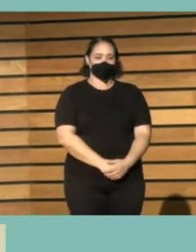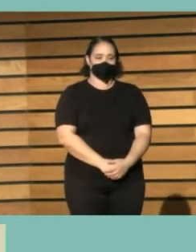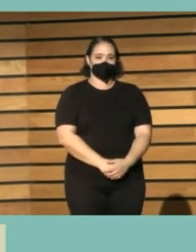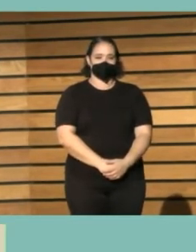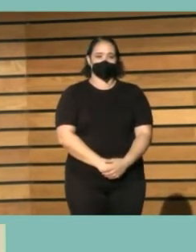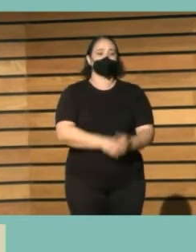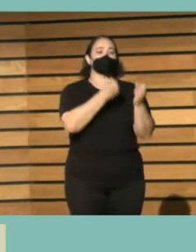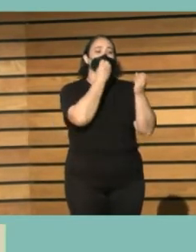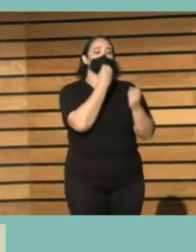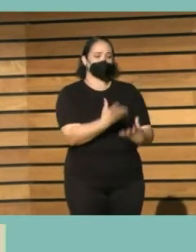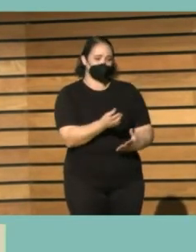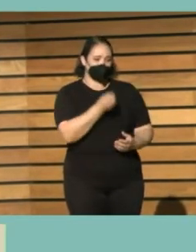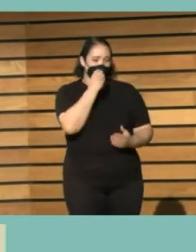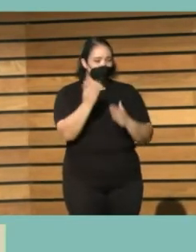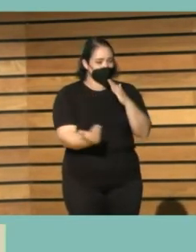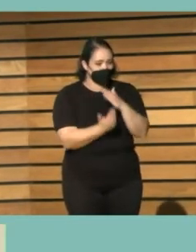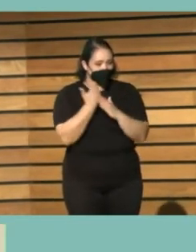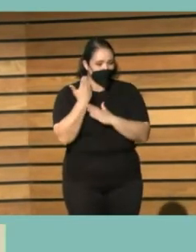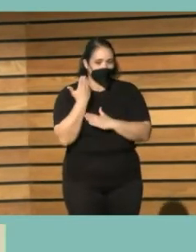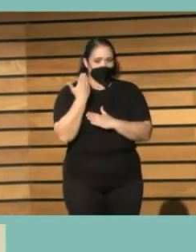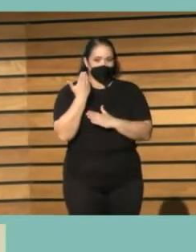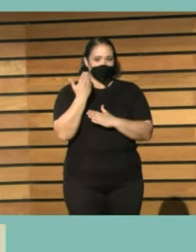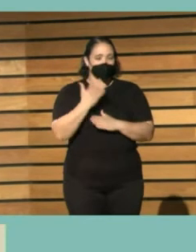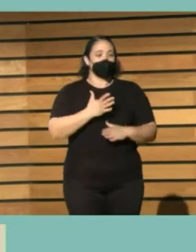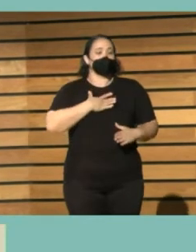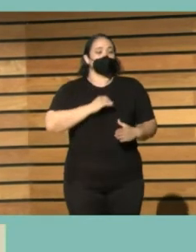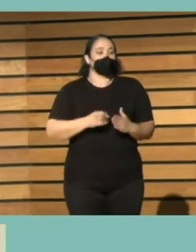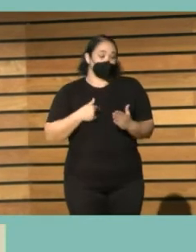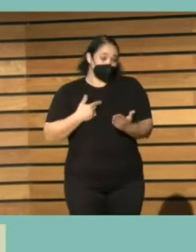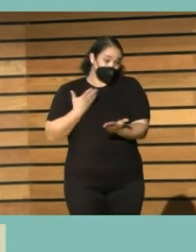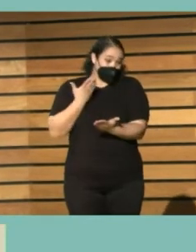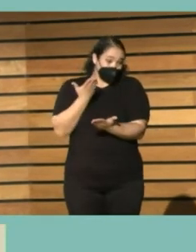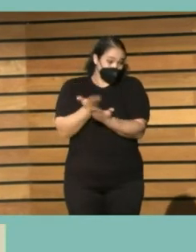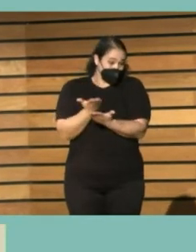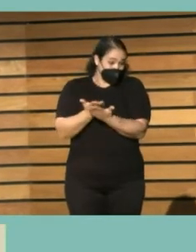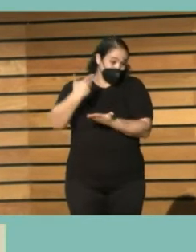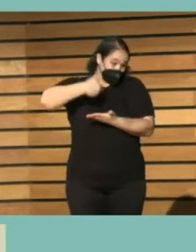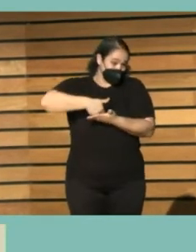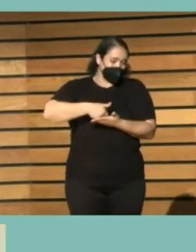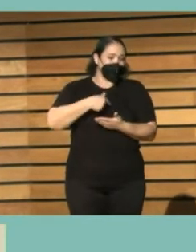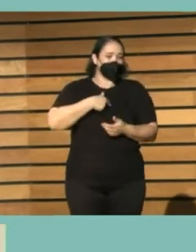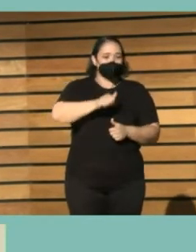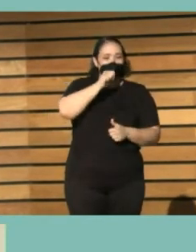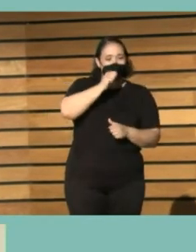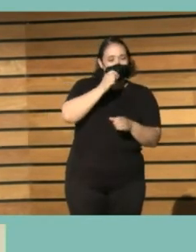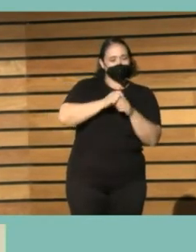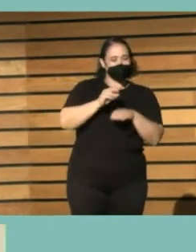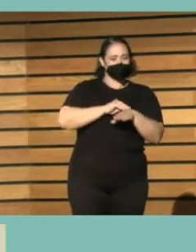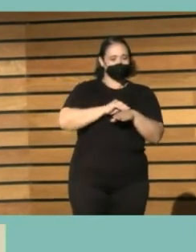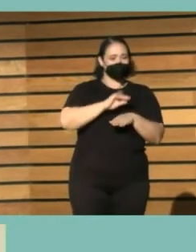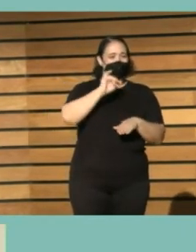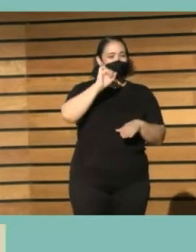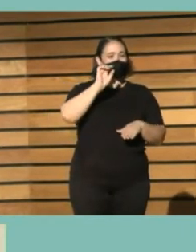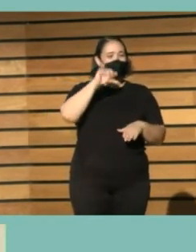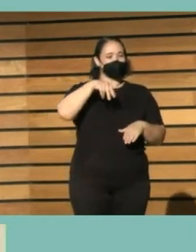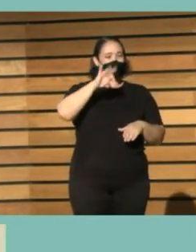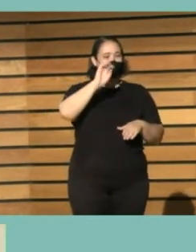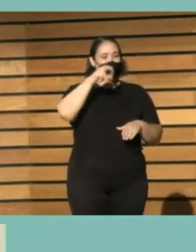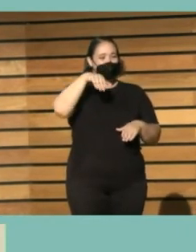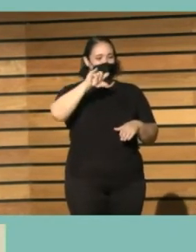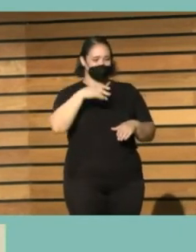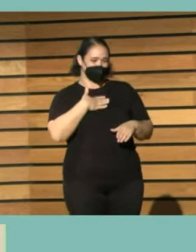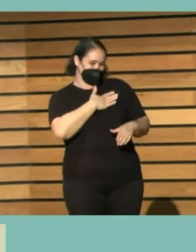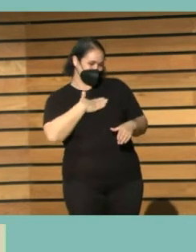que tal buenos días si se puede pedir también nos gusta mucho el gin tonic o sea que si hay esta posibilidad